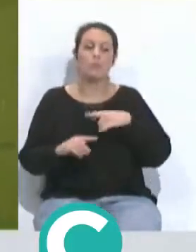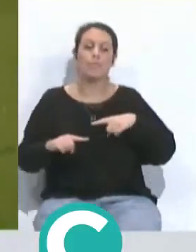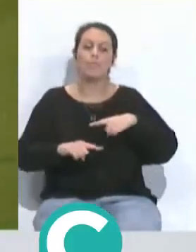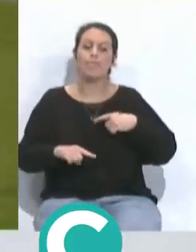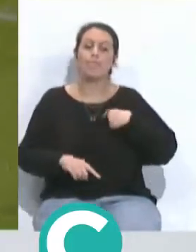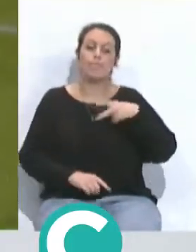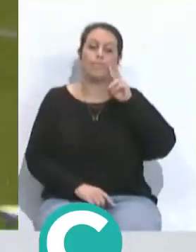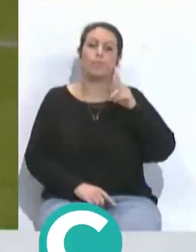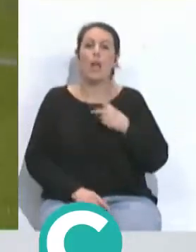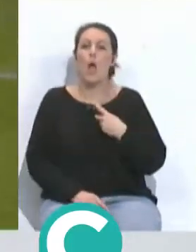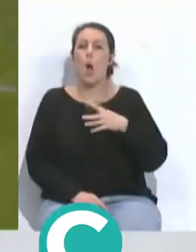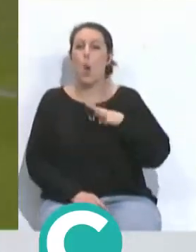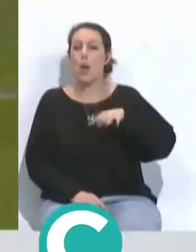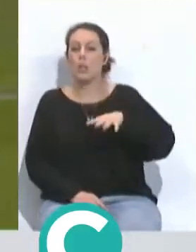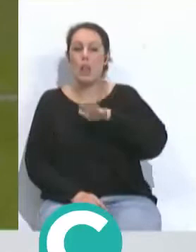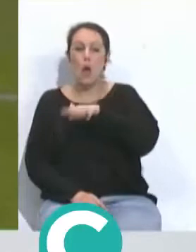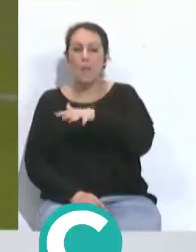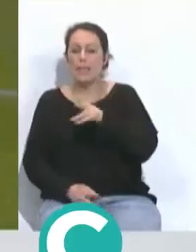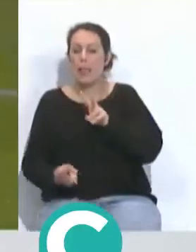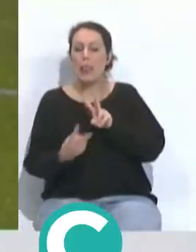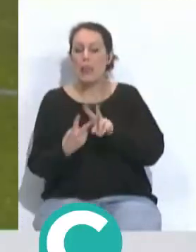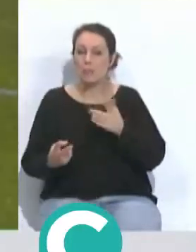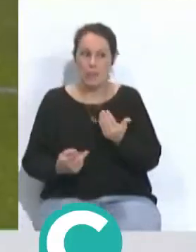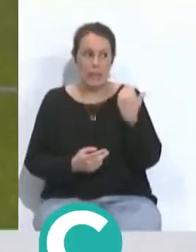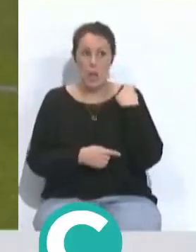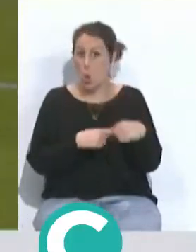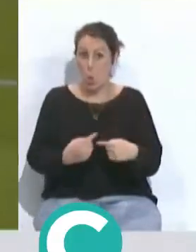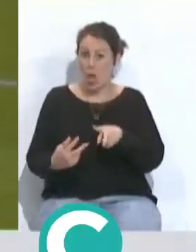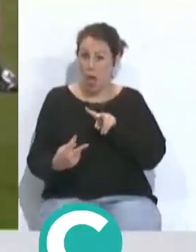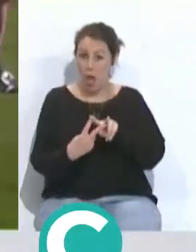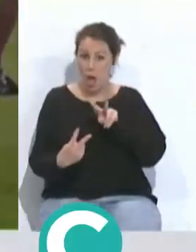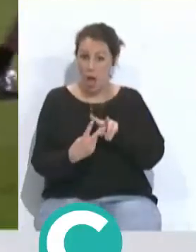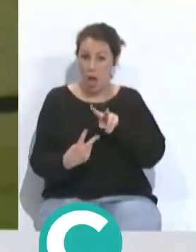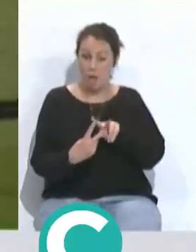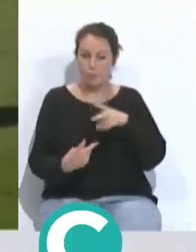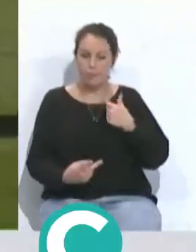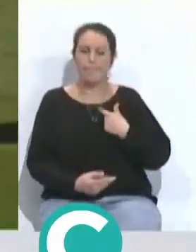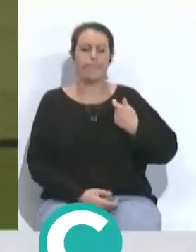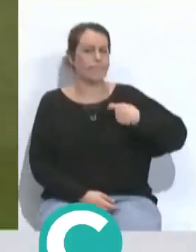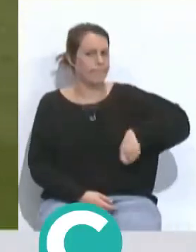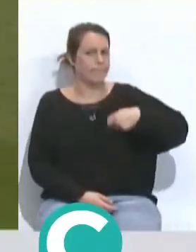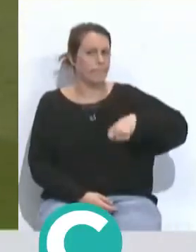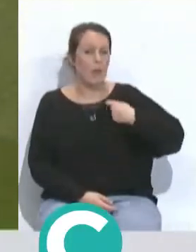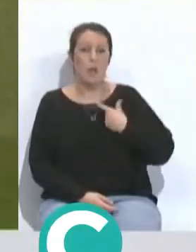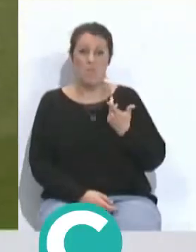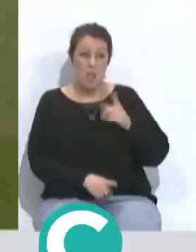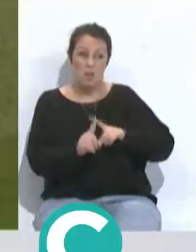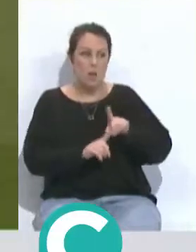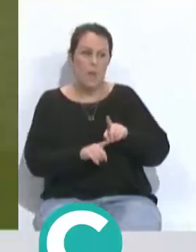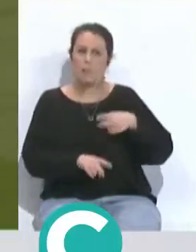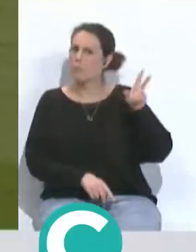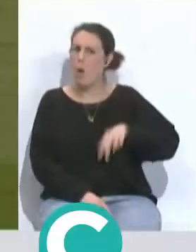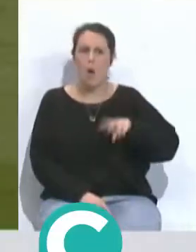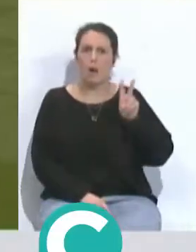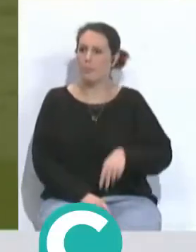se ven una vez cada 4 o 5 meses, y eso antes era diario lo que se veía todos los días. Y eso insistíamos y nunca te podían pegar. Hay un